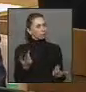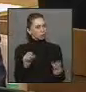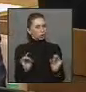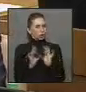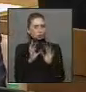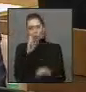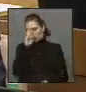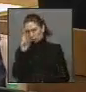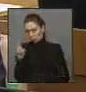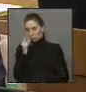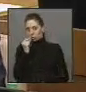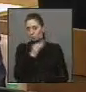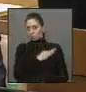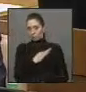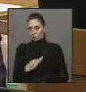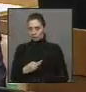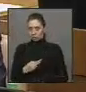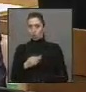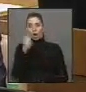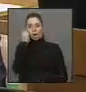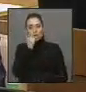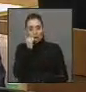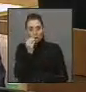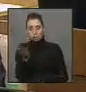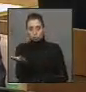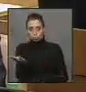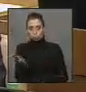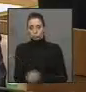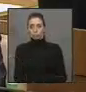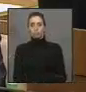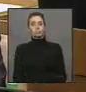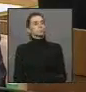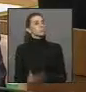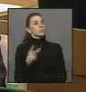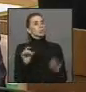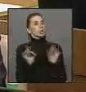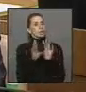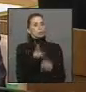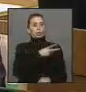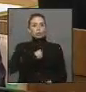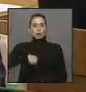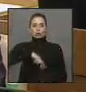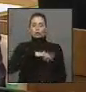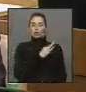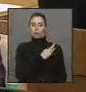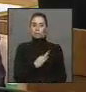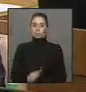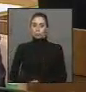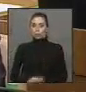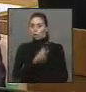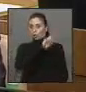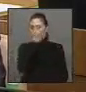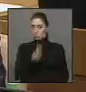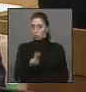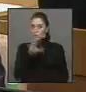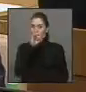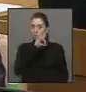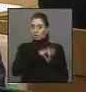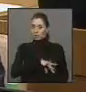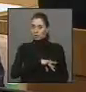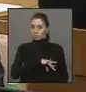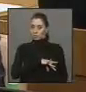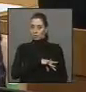con todo el respeto que le tengo al Ministro, y cariño y aprecio, no es casual que mientras nosotros, que somos diputados de la República, de nuestro país,